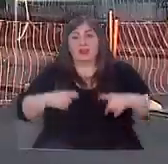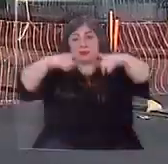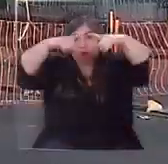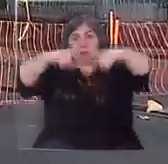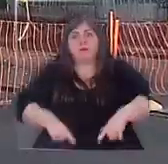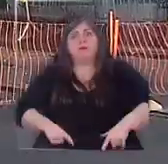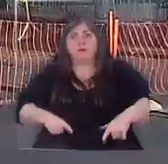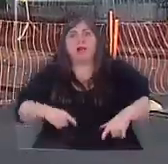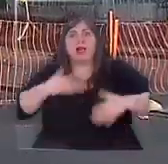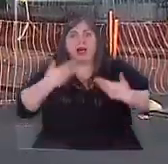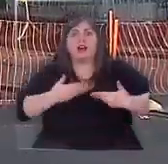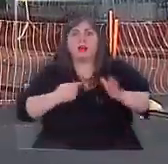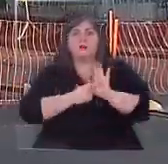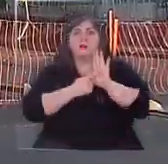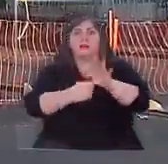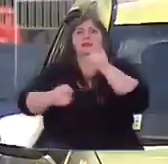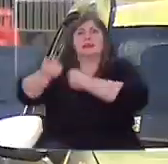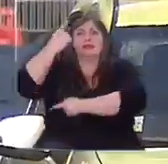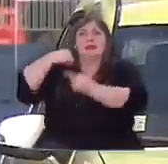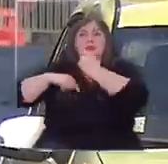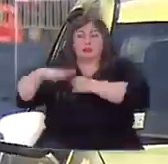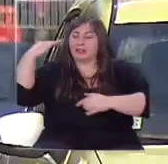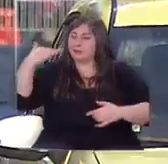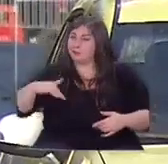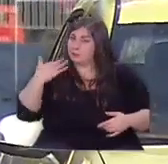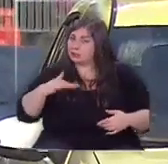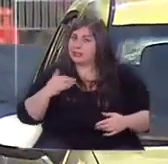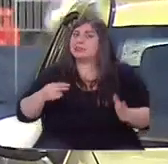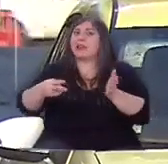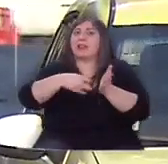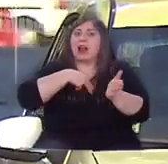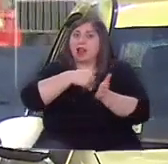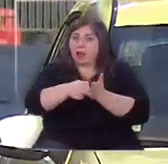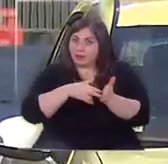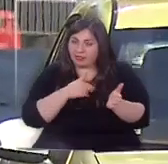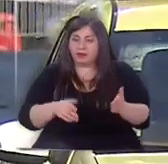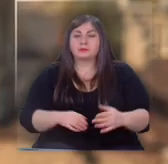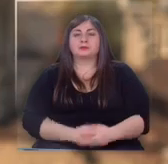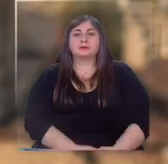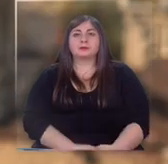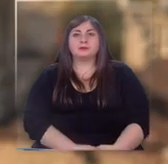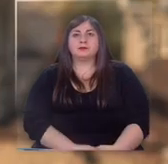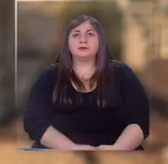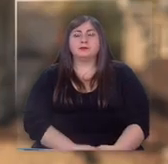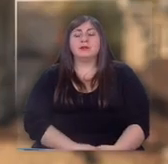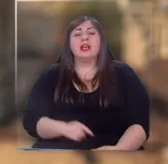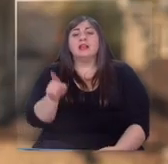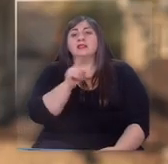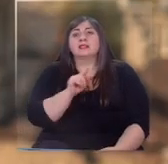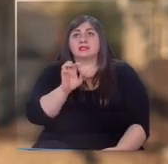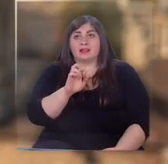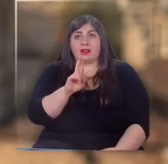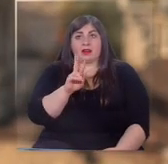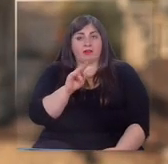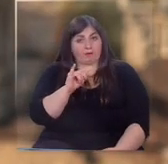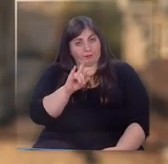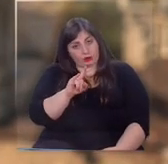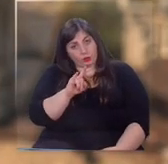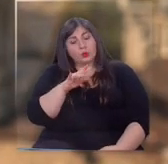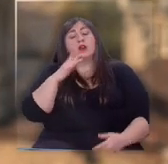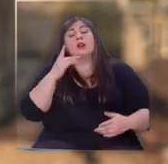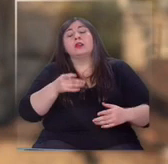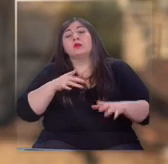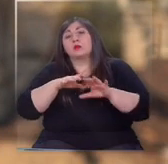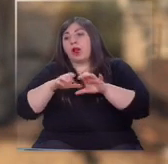vuelve a poner en relieve la historia e importancia de la Alameda. A través del Servio y la celebración de un convenio mandato de